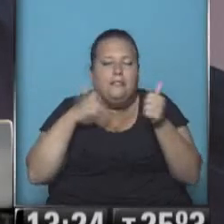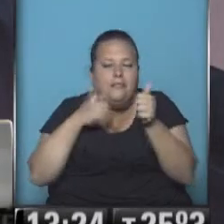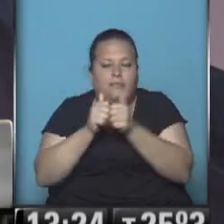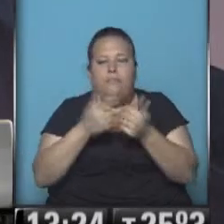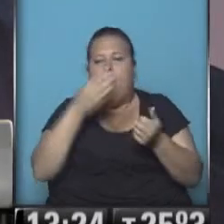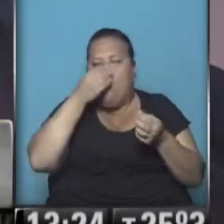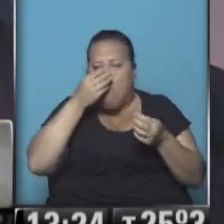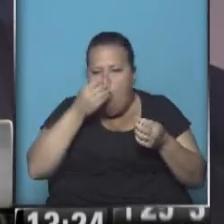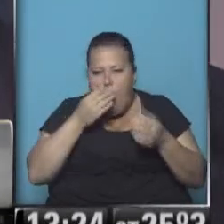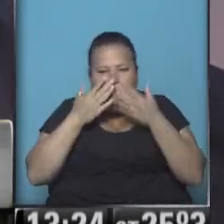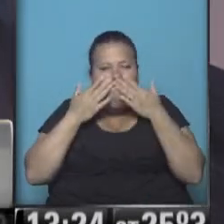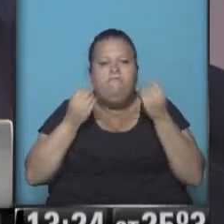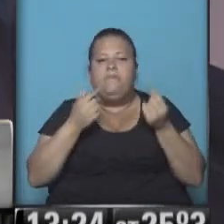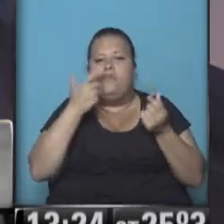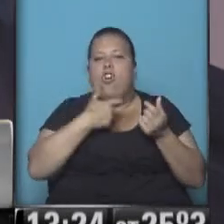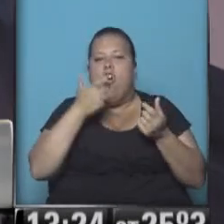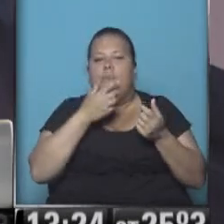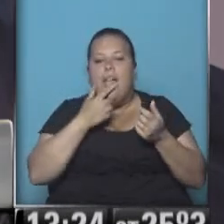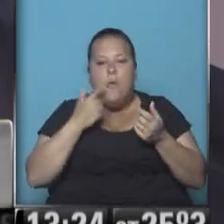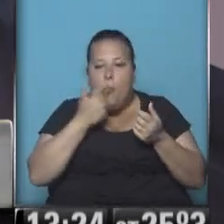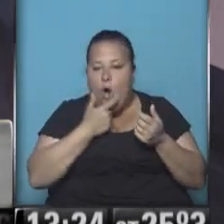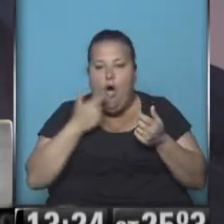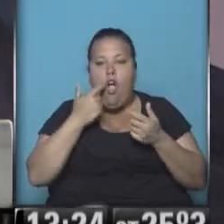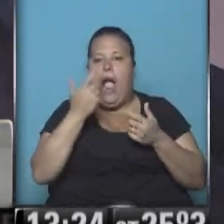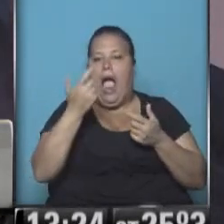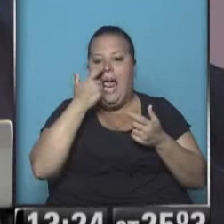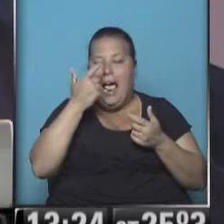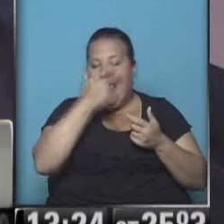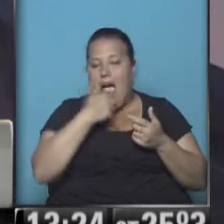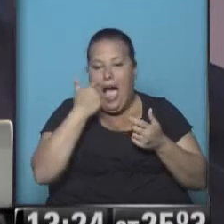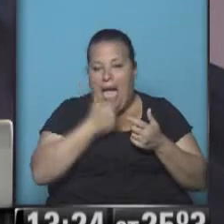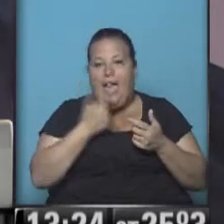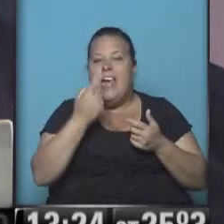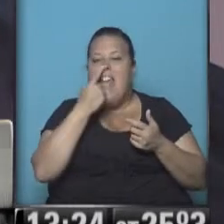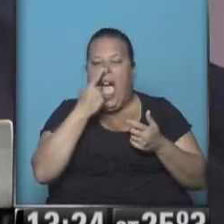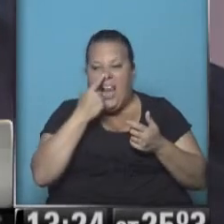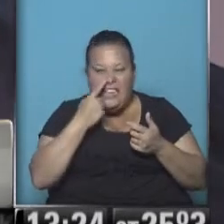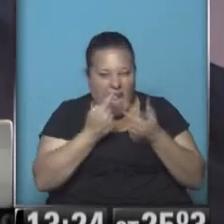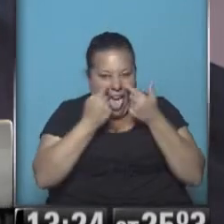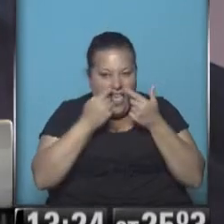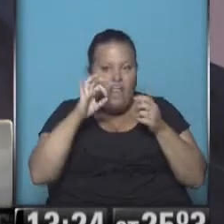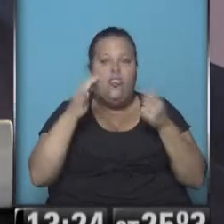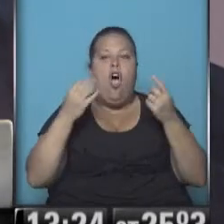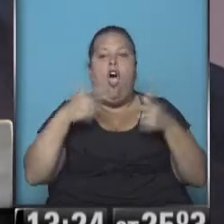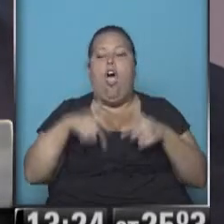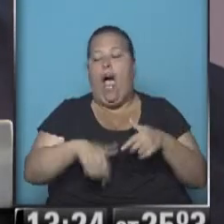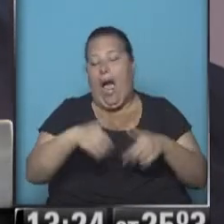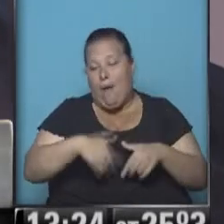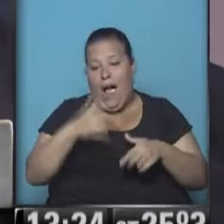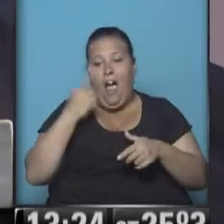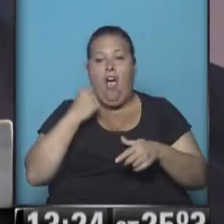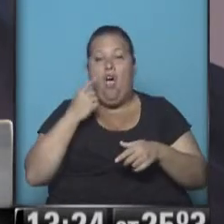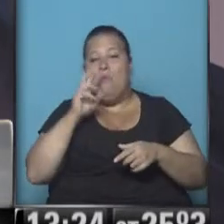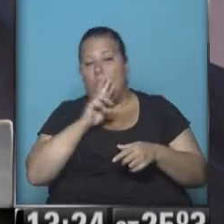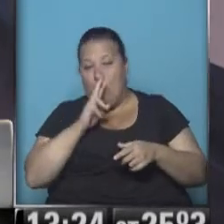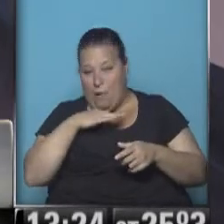mucosa. La mucosa es esto rojo, el labio, lo que está dentro de la boca, adentro de la nariz o en los genitales. Ese